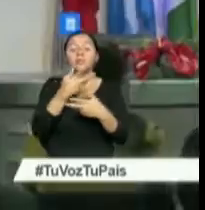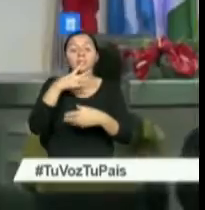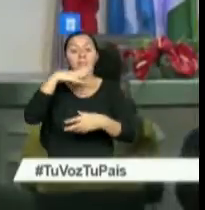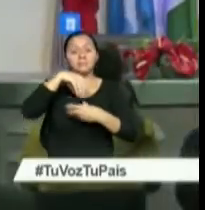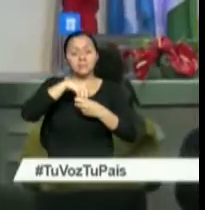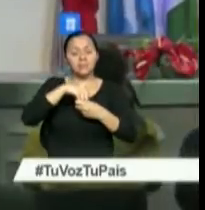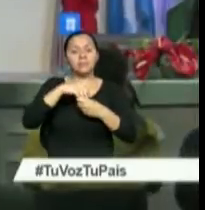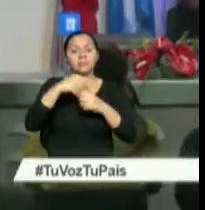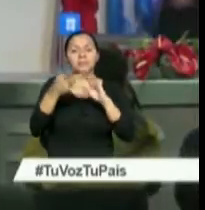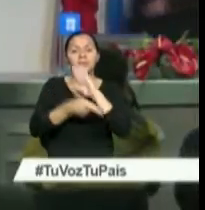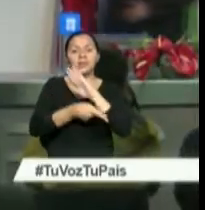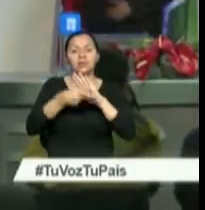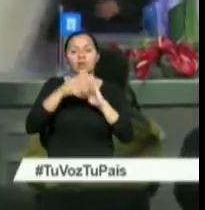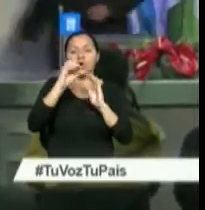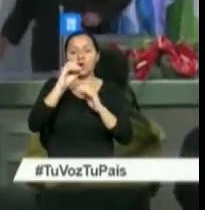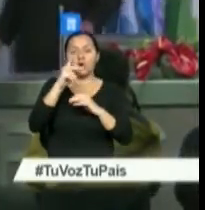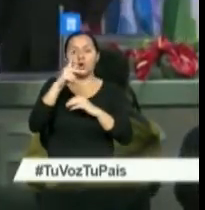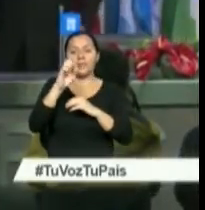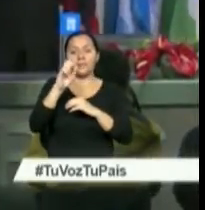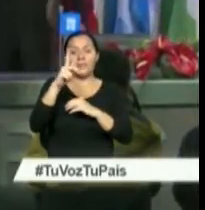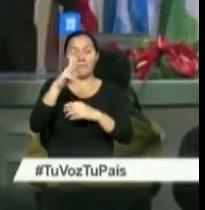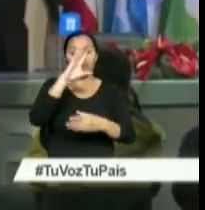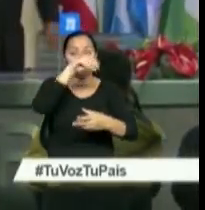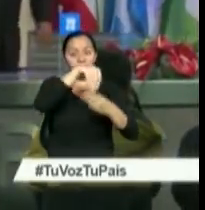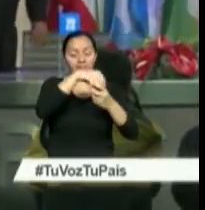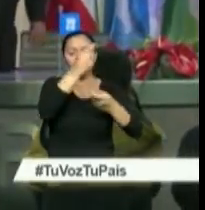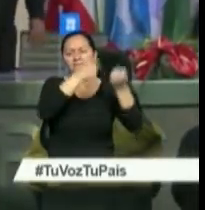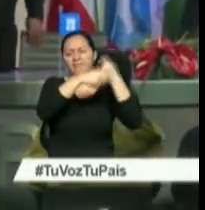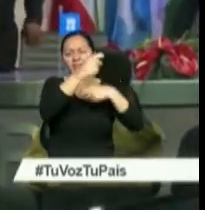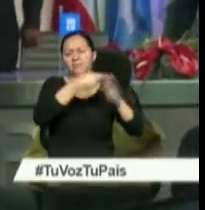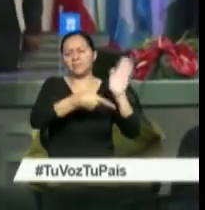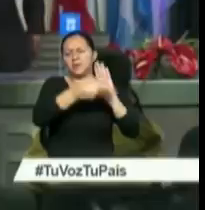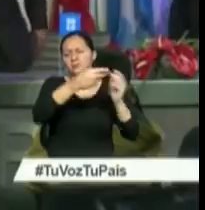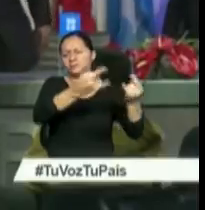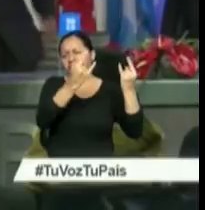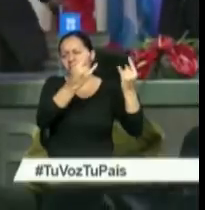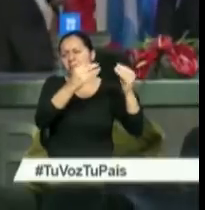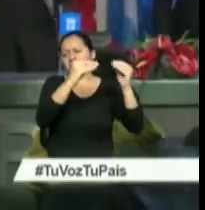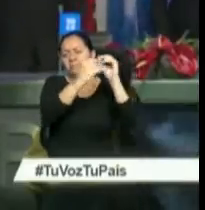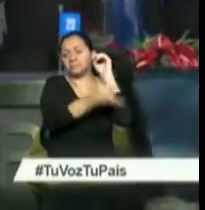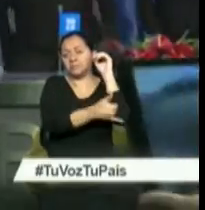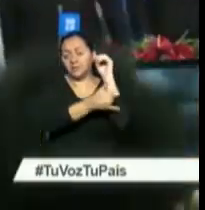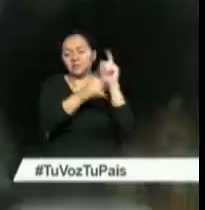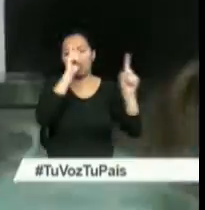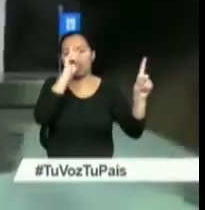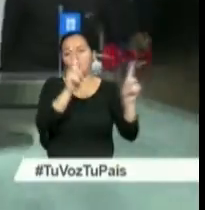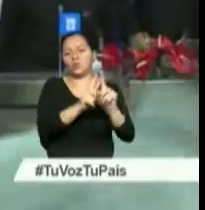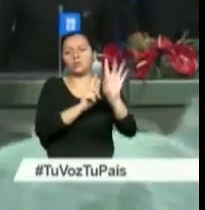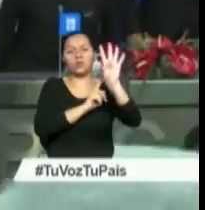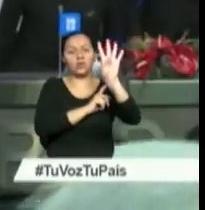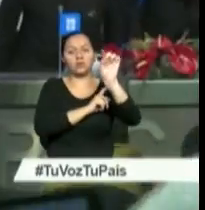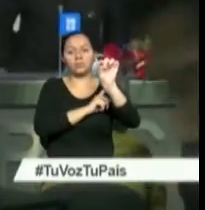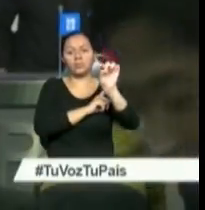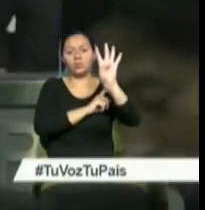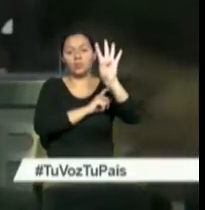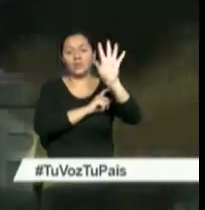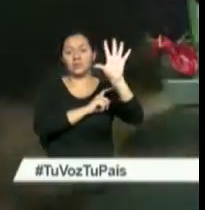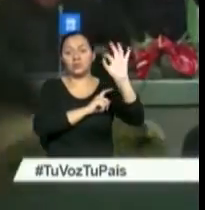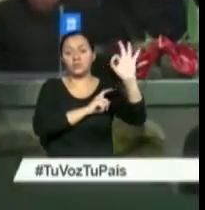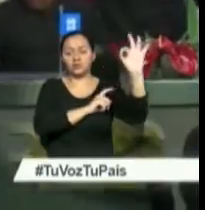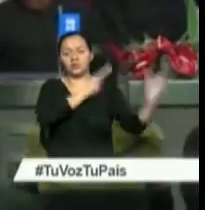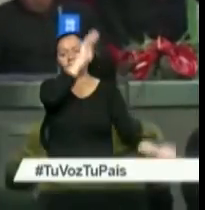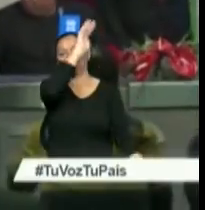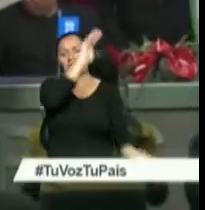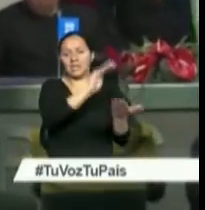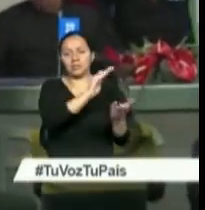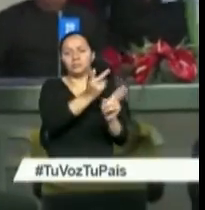Exportadores de Petróleo, OPEP, en el que se acordó reducir el 4.45% de la producción petrolera, lo que representa 1